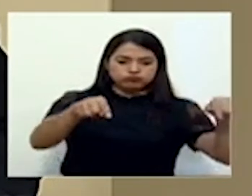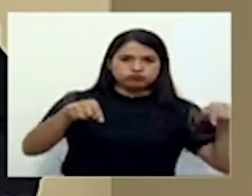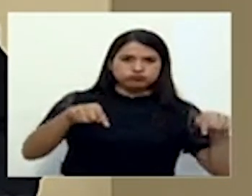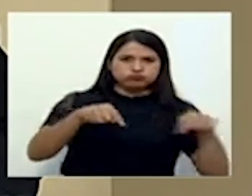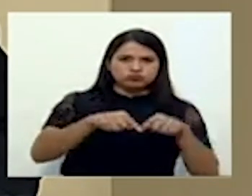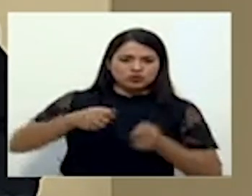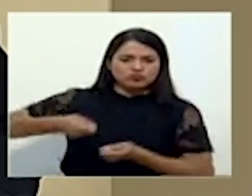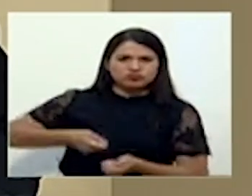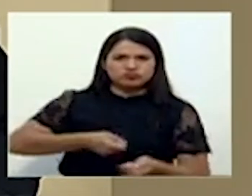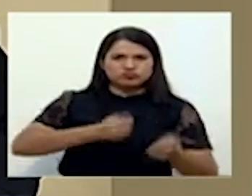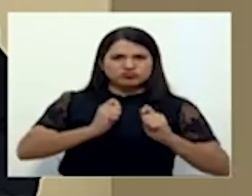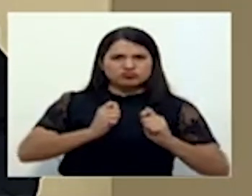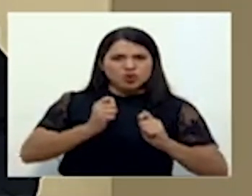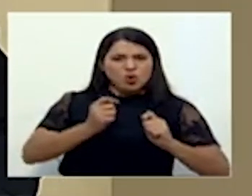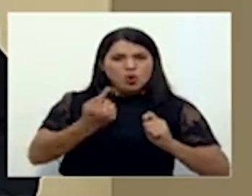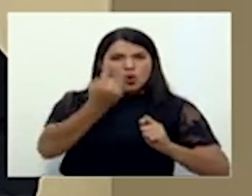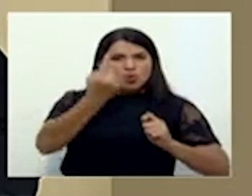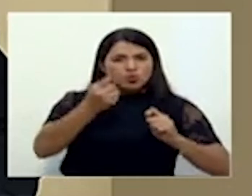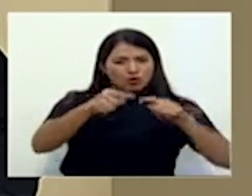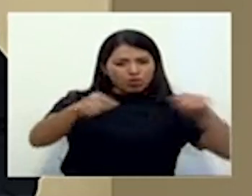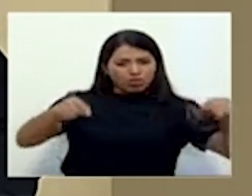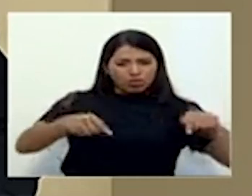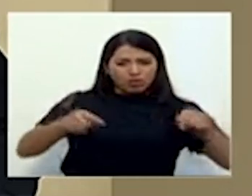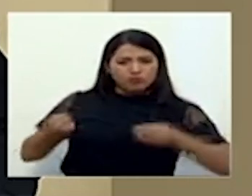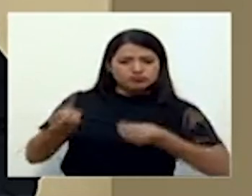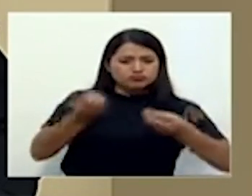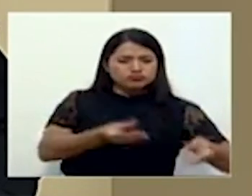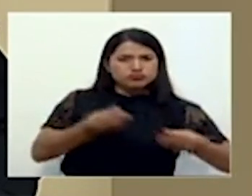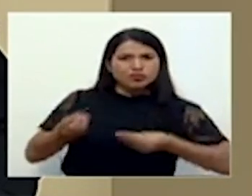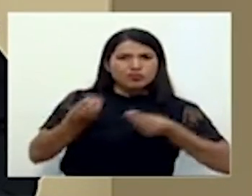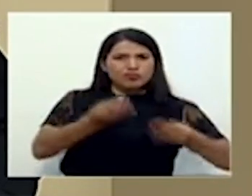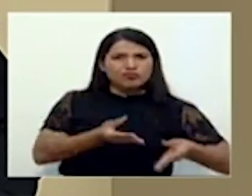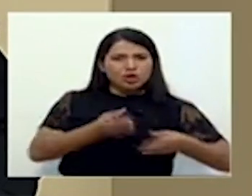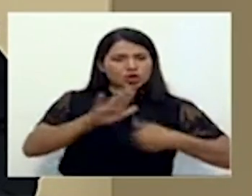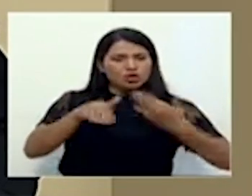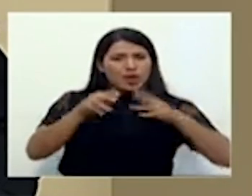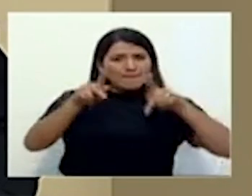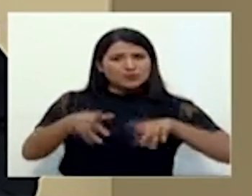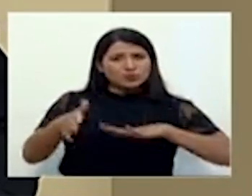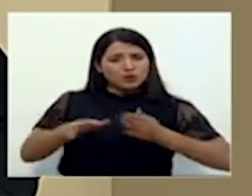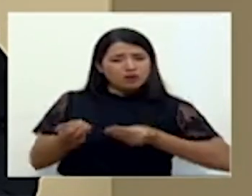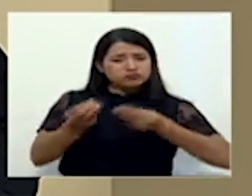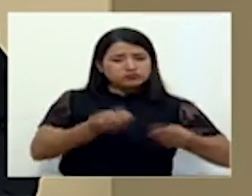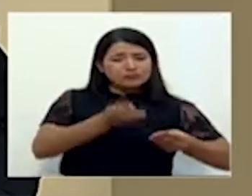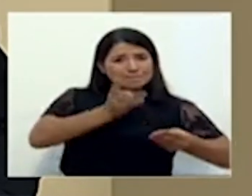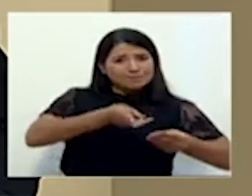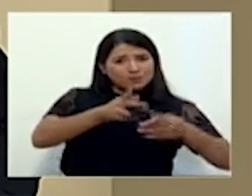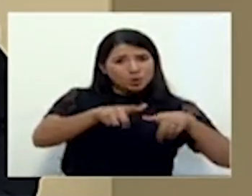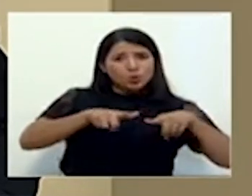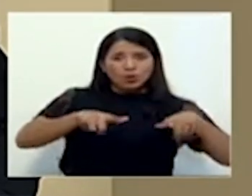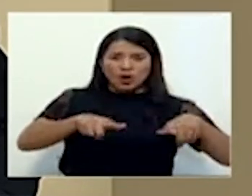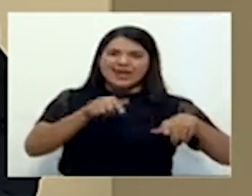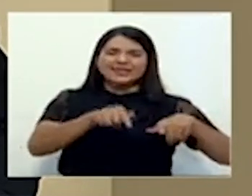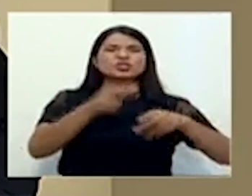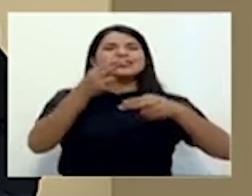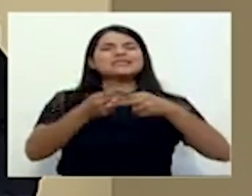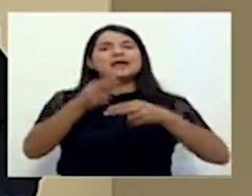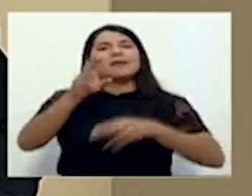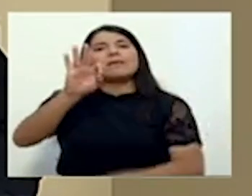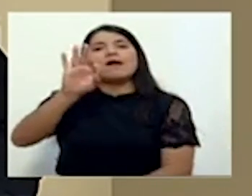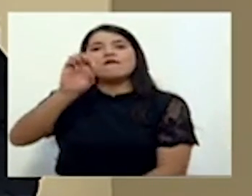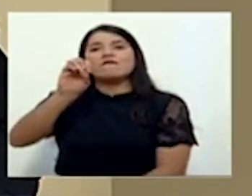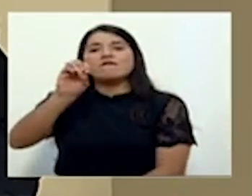digo es falso, no estamos hablando de fosas comunes, no es una práctica que nuestro país haya